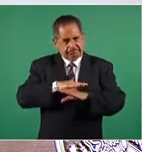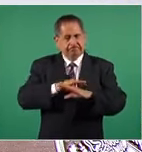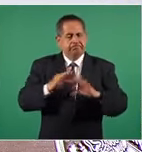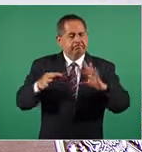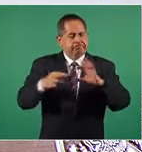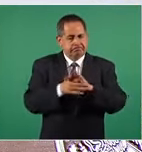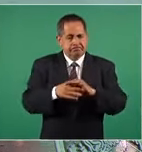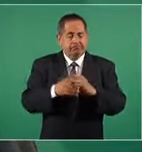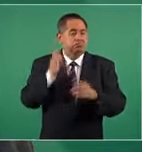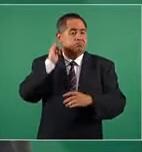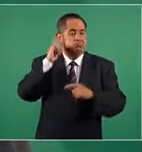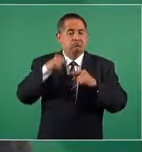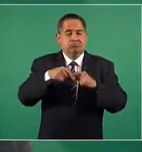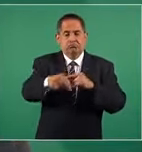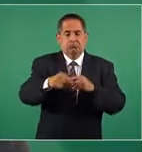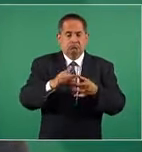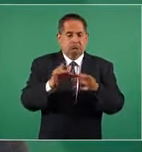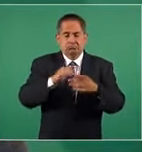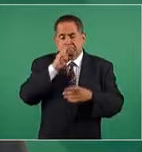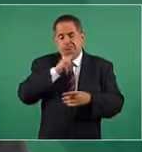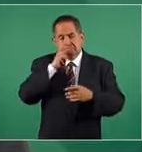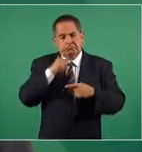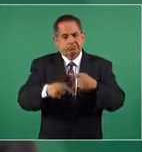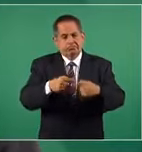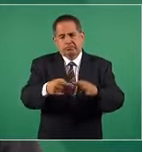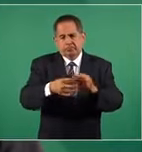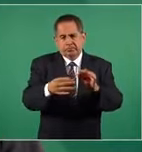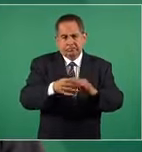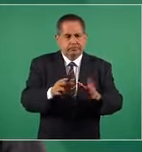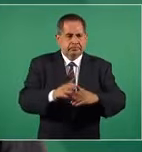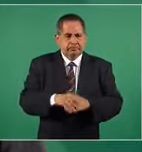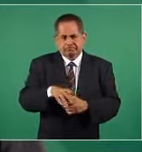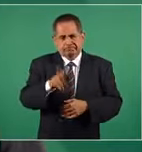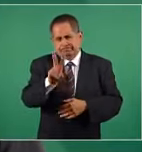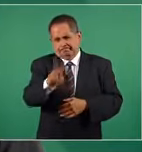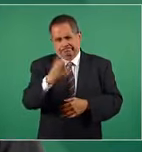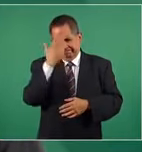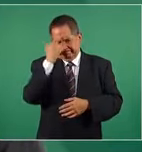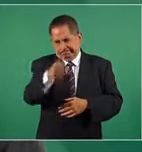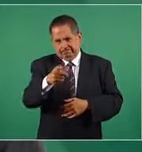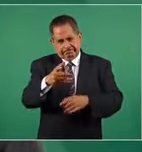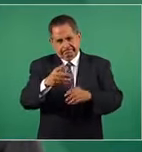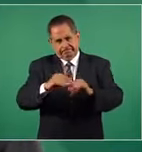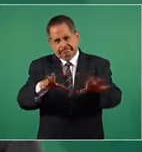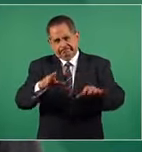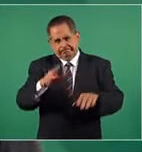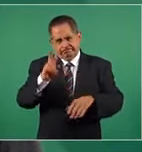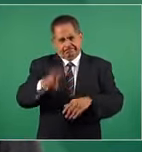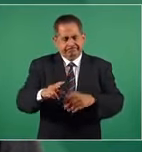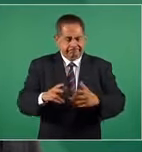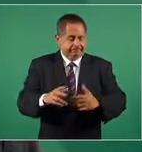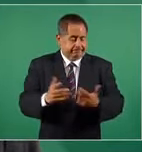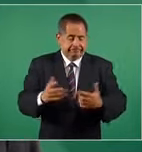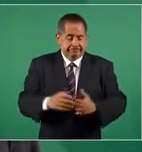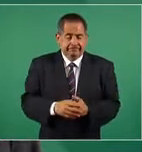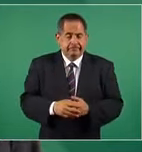y ojalá y esto se logre pronto, pero estás muy bien informado y